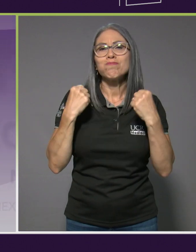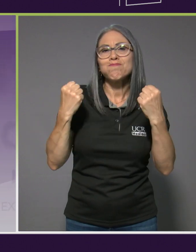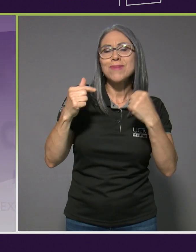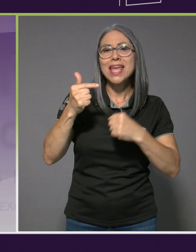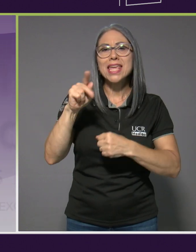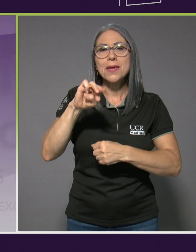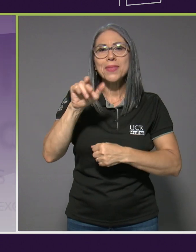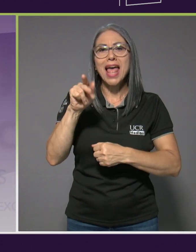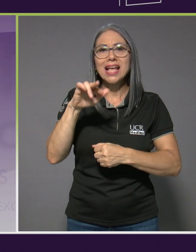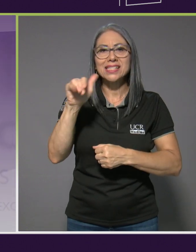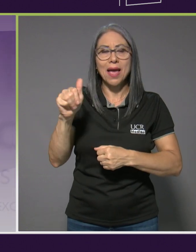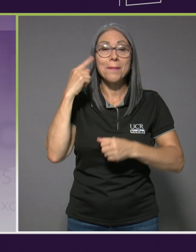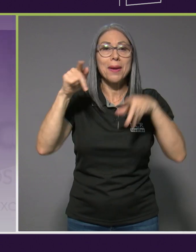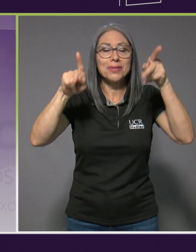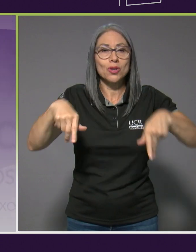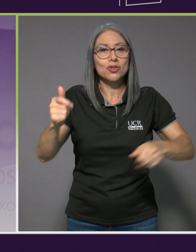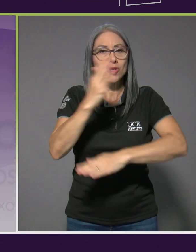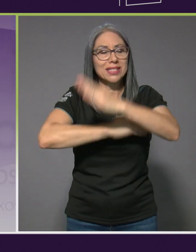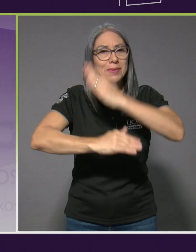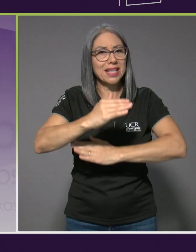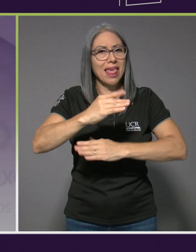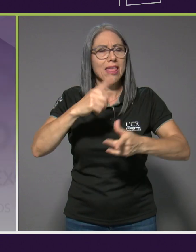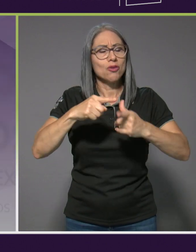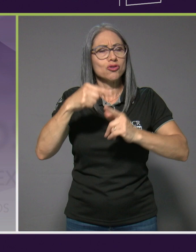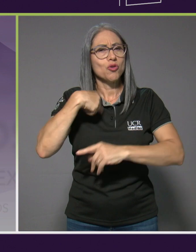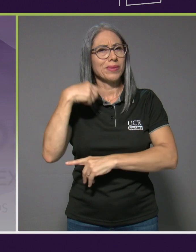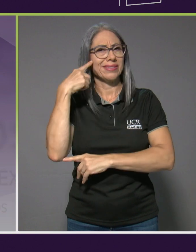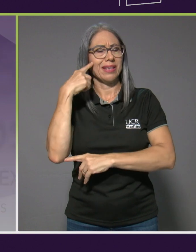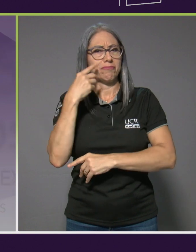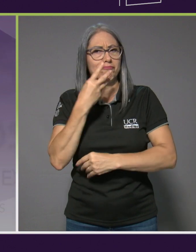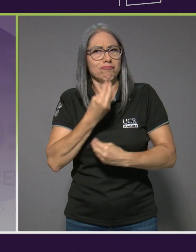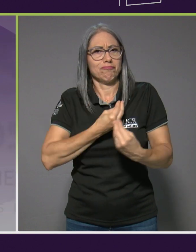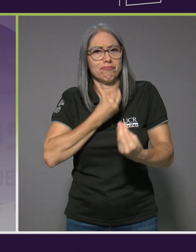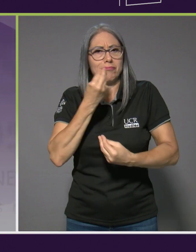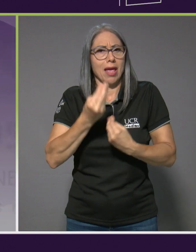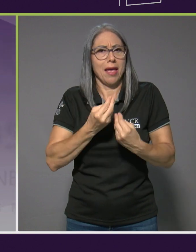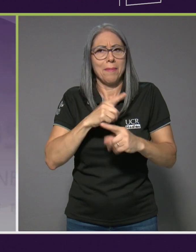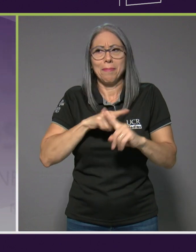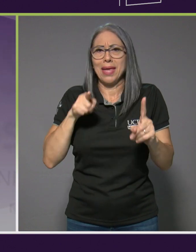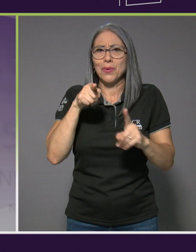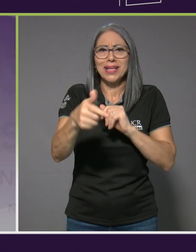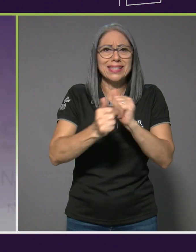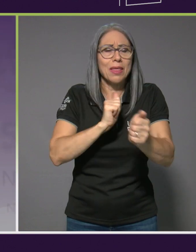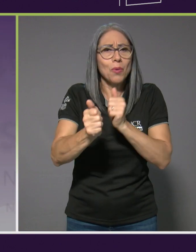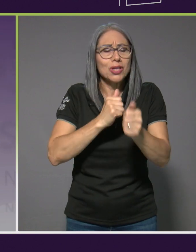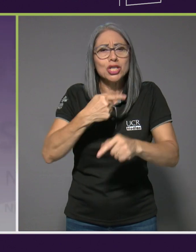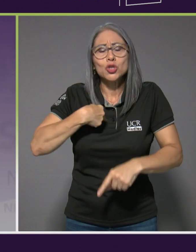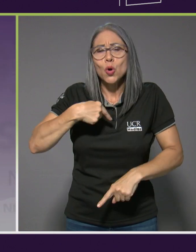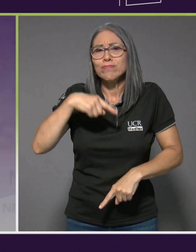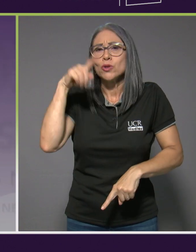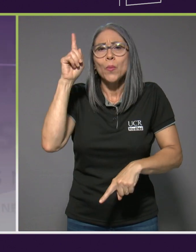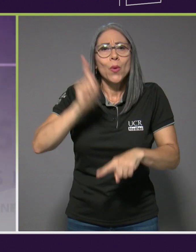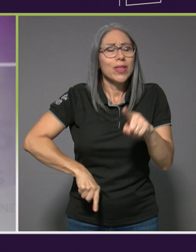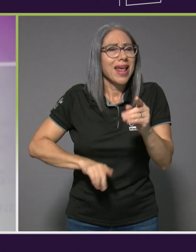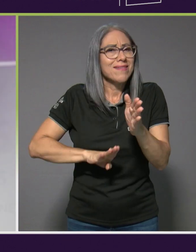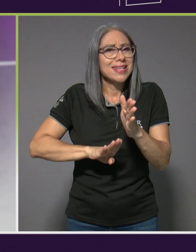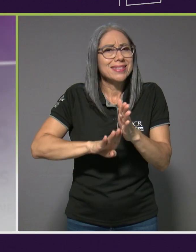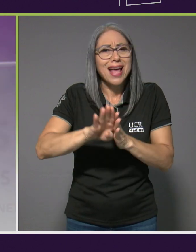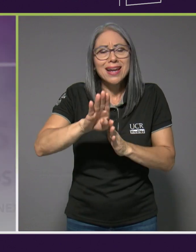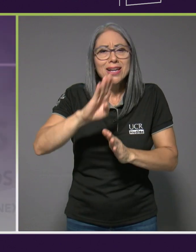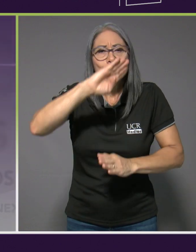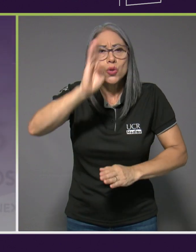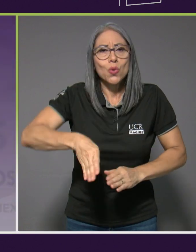y yo decía pero es un deporte en donde nunca voy a poder avanzar, entonces